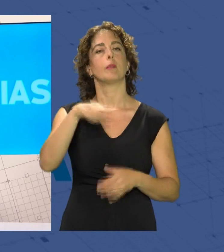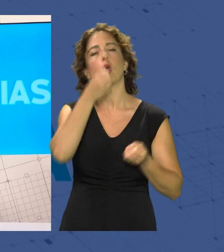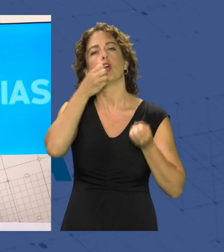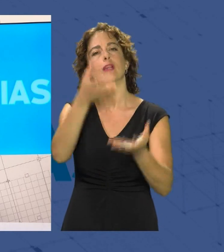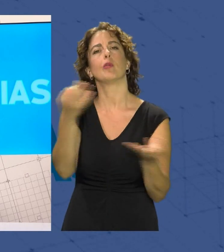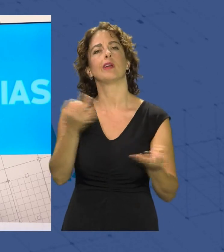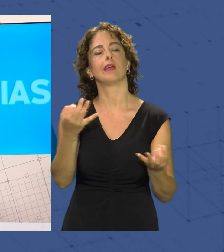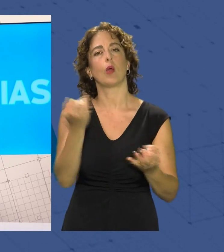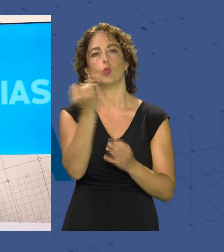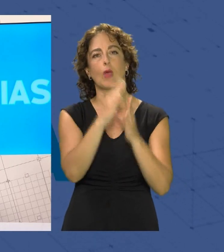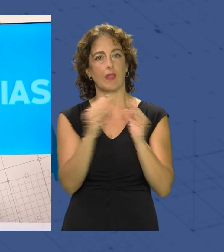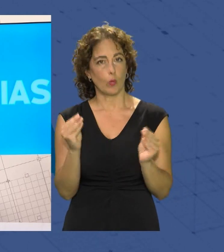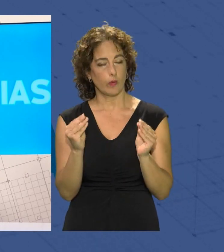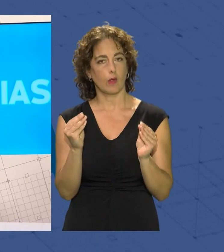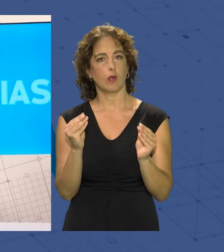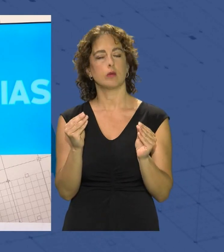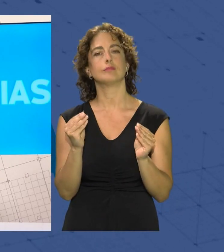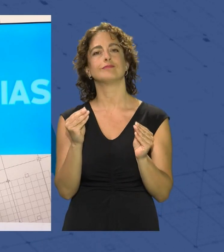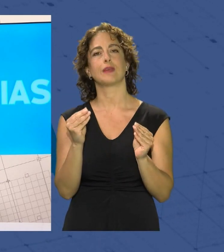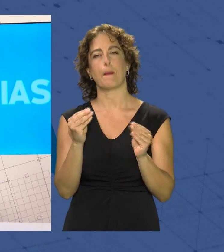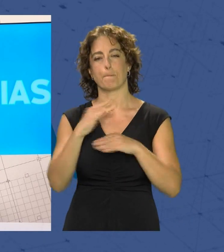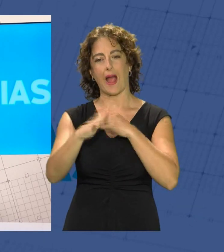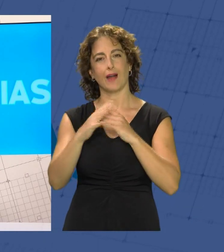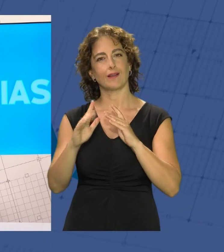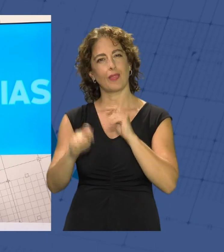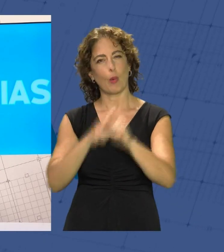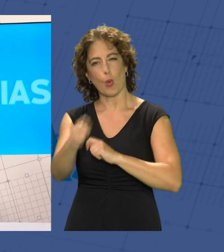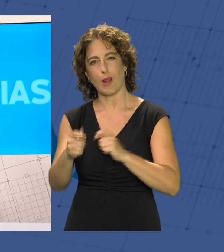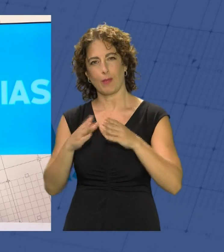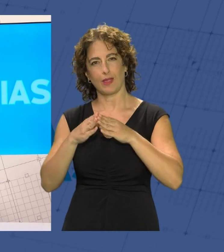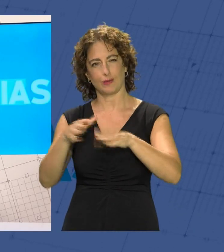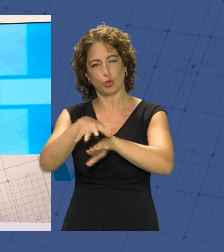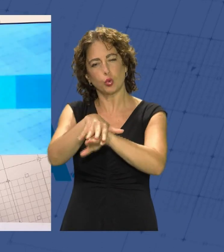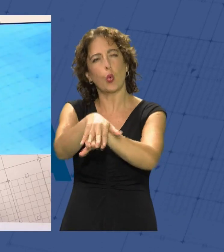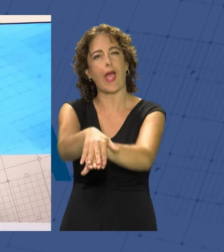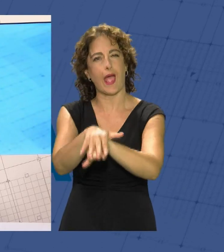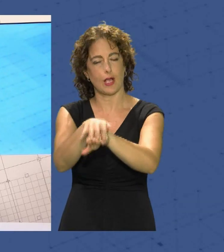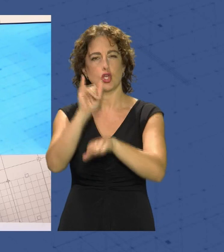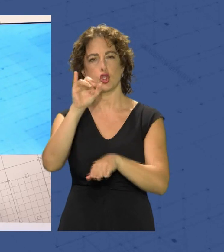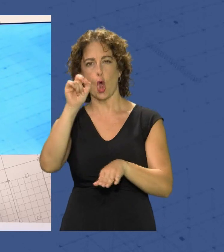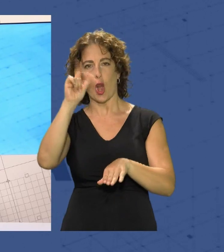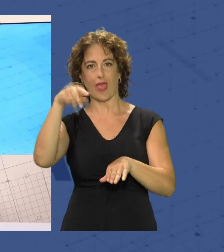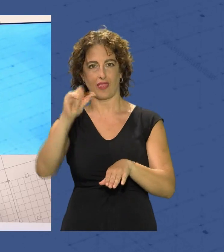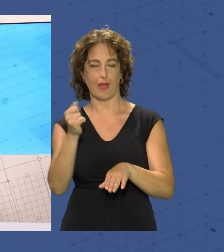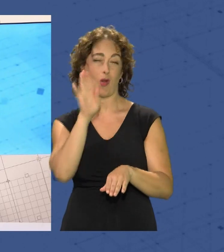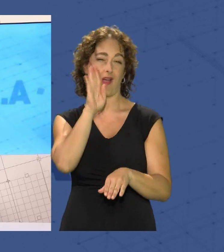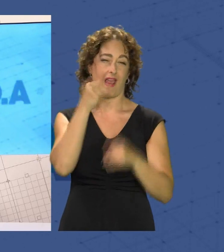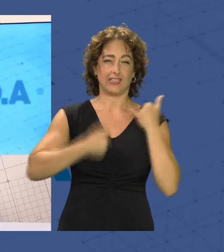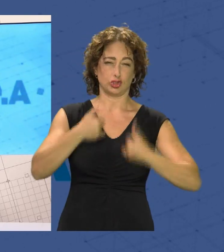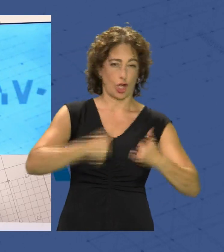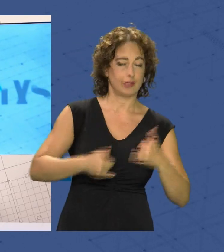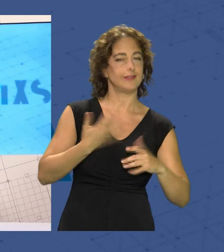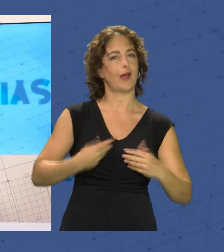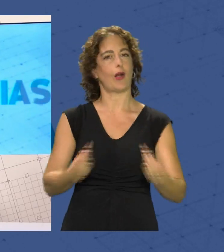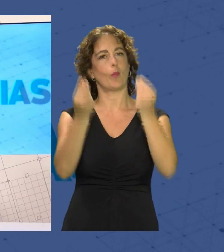cómo la Junta Andalucía devolvía al mar a la tortuga Yolanda tras recuperarse de su lesión. En concreto, se